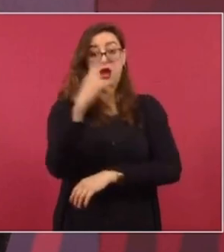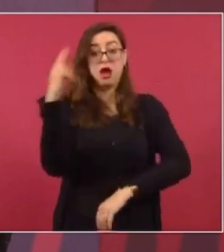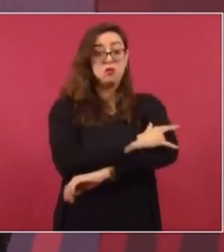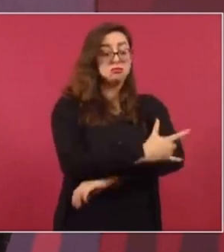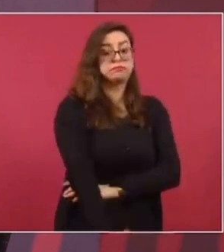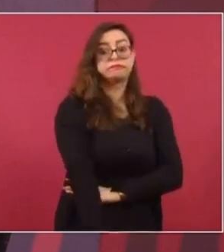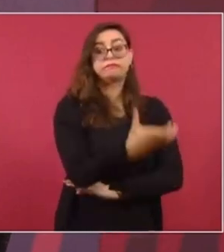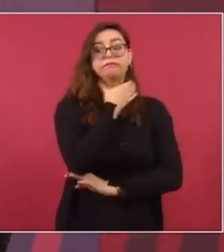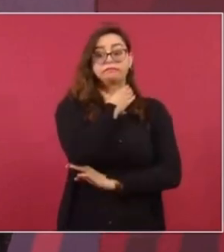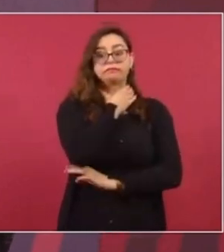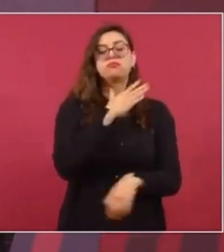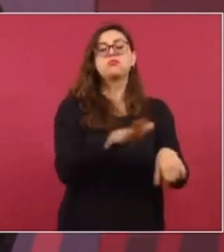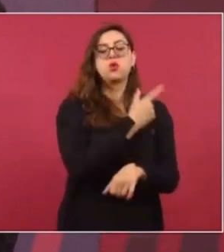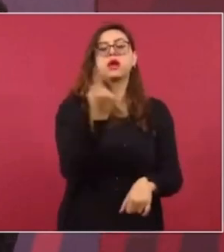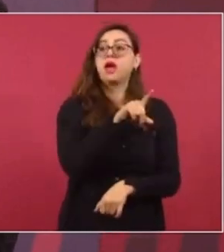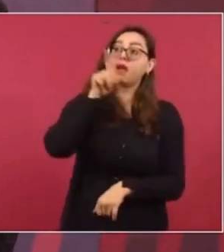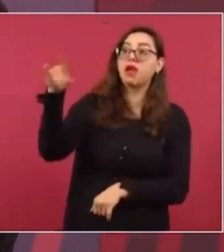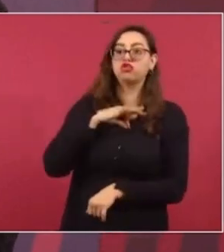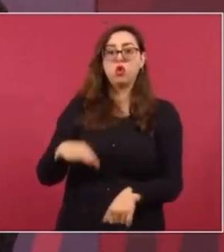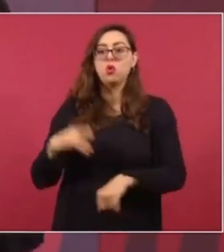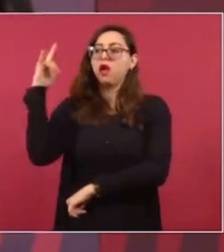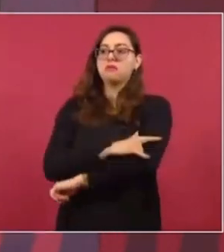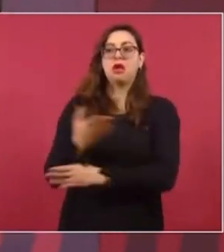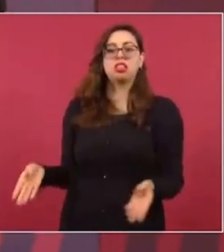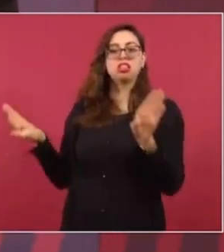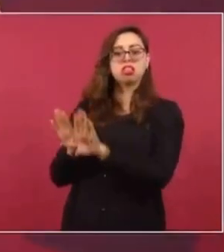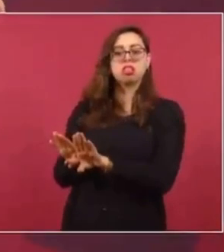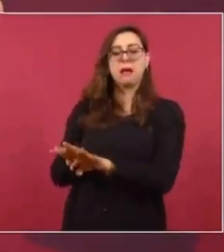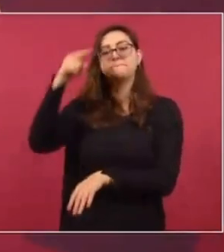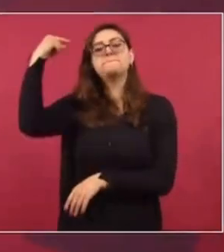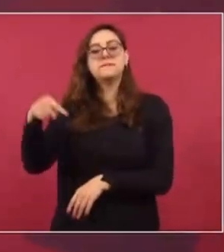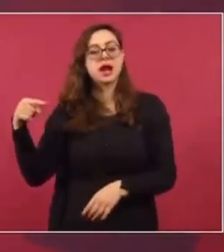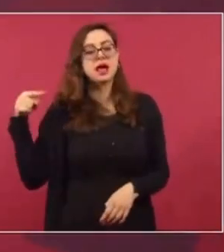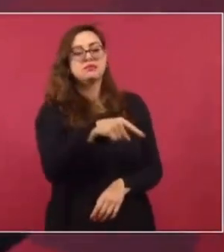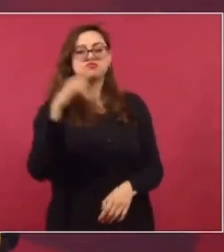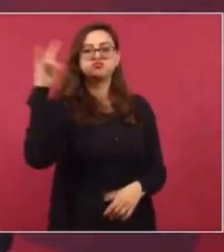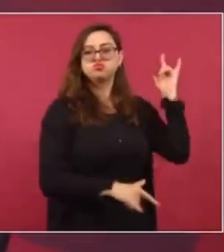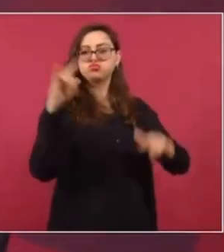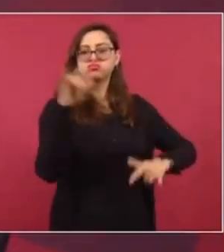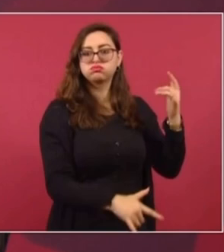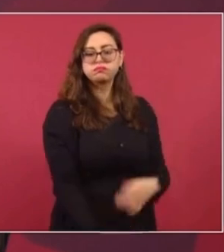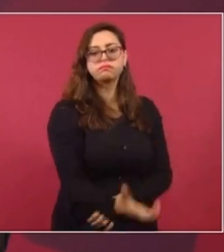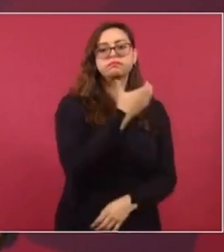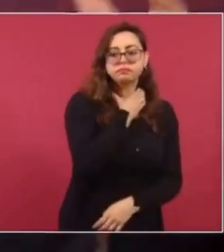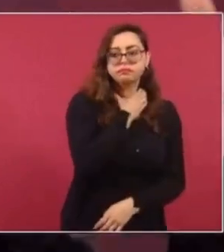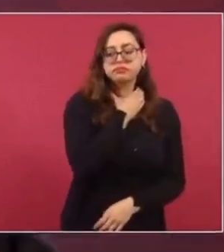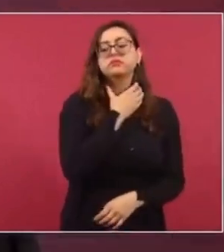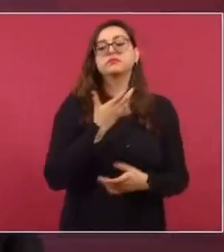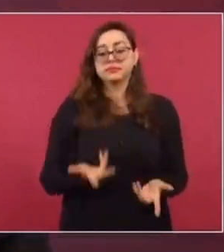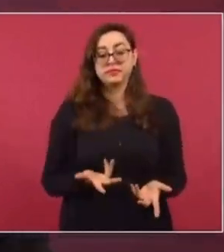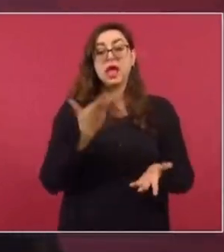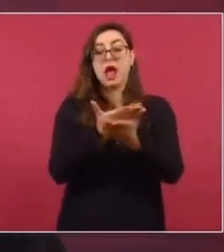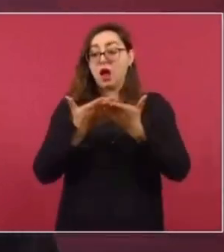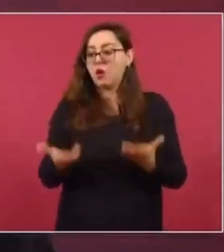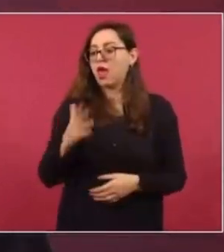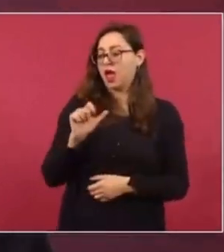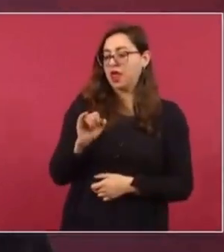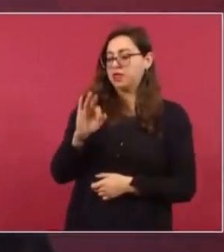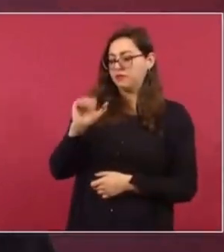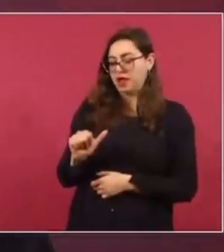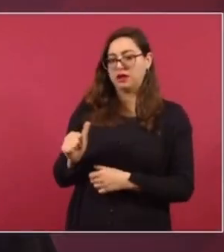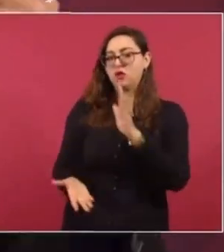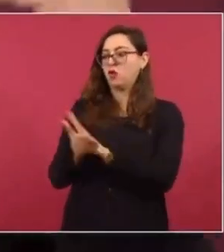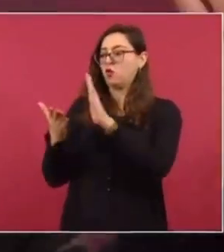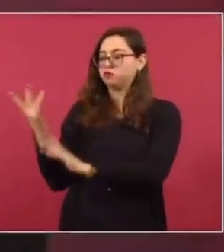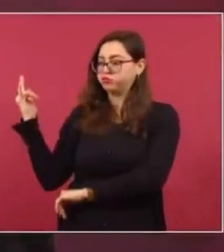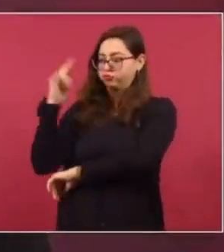cerrando el aeropuerto de Toluca, pues quedó saturado el aeropuerto de la Ciudad de México. Se construye el aeropuerto Felipe Ángeles